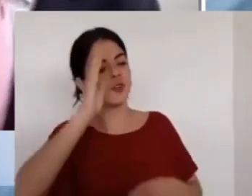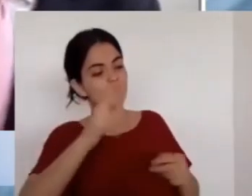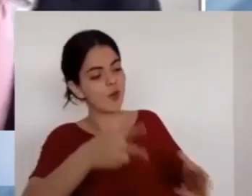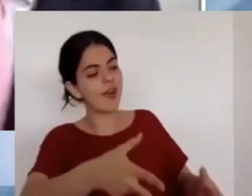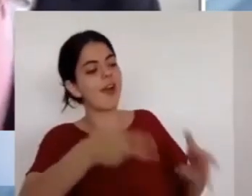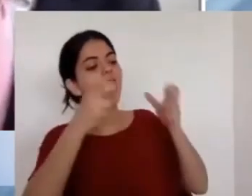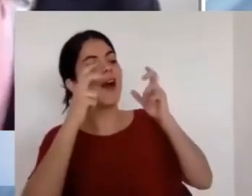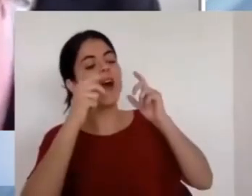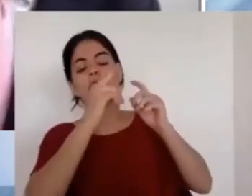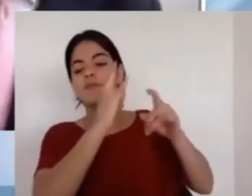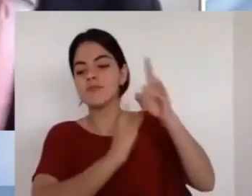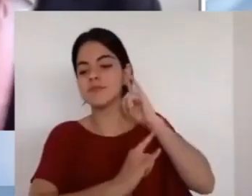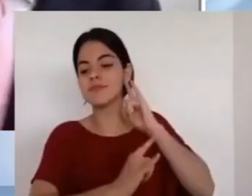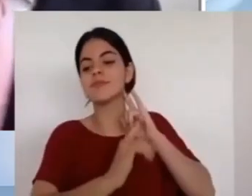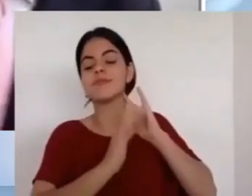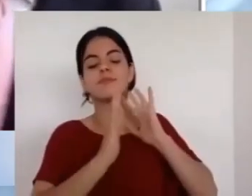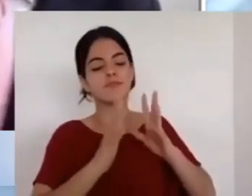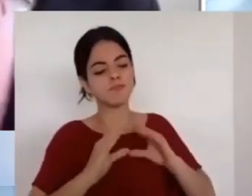Versículo 15,